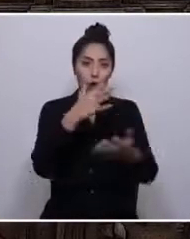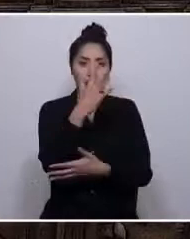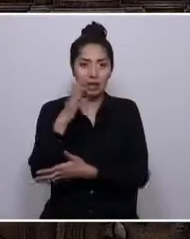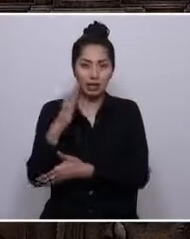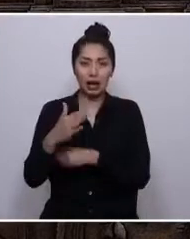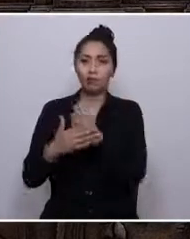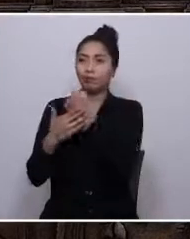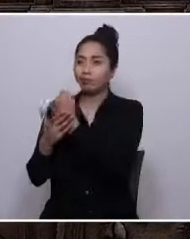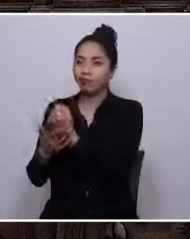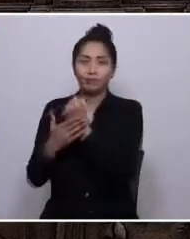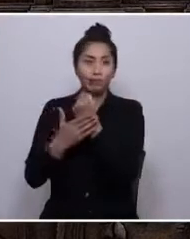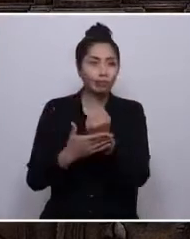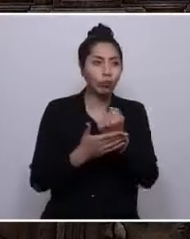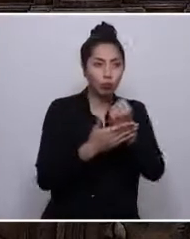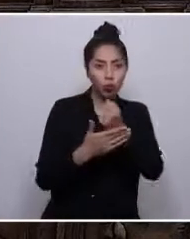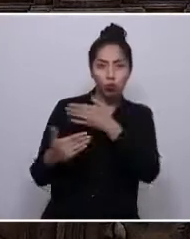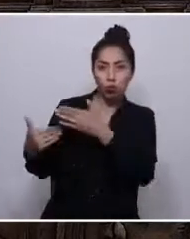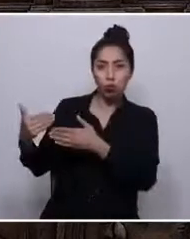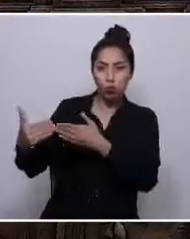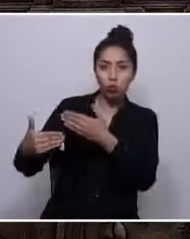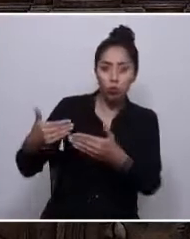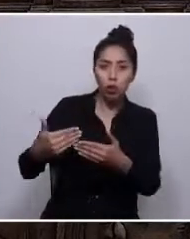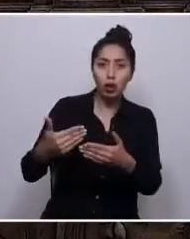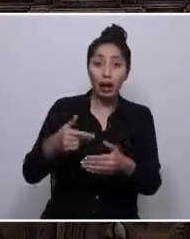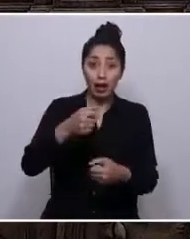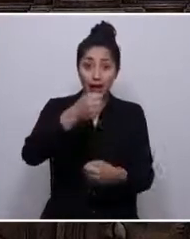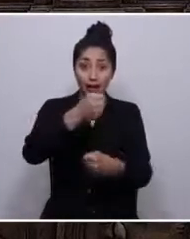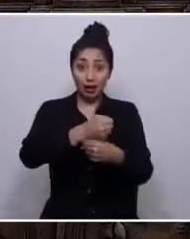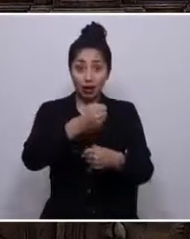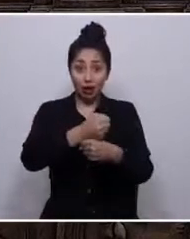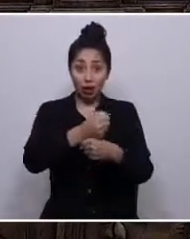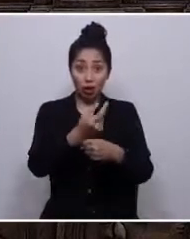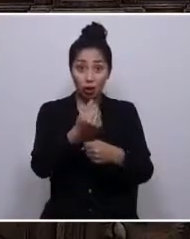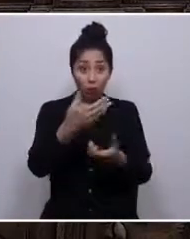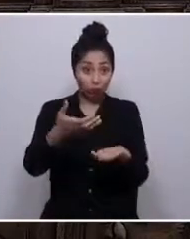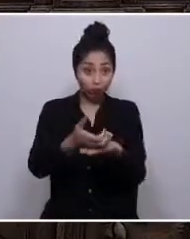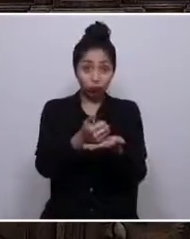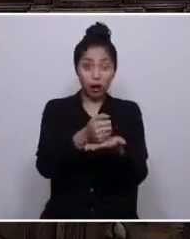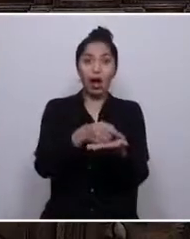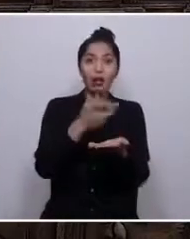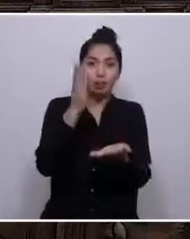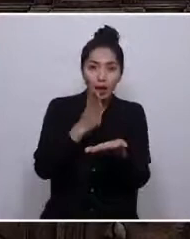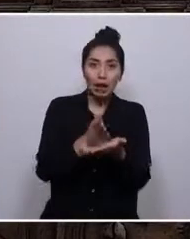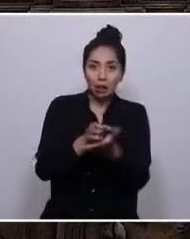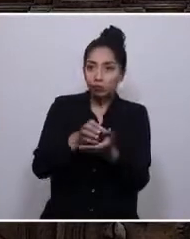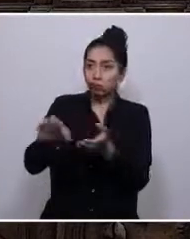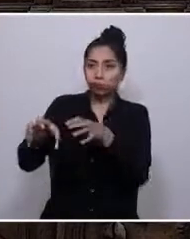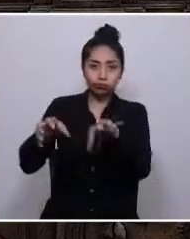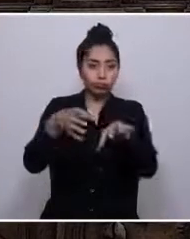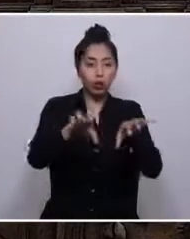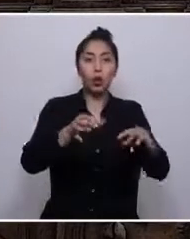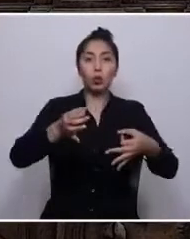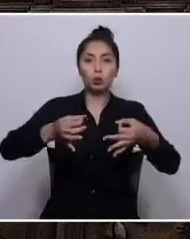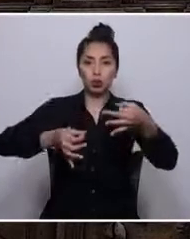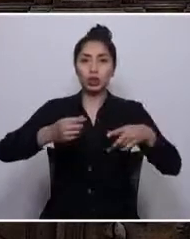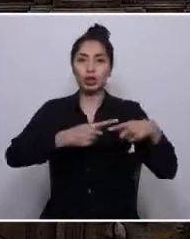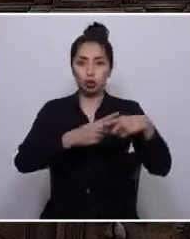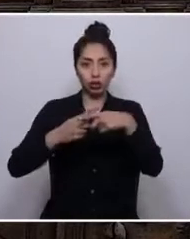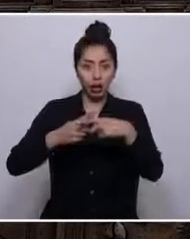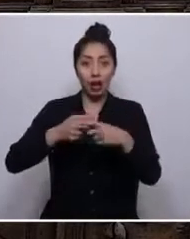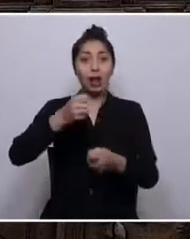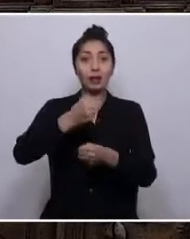intergeneracional, en el que los frutos del trabajo se distribuyan con justicia social, haciendo que el trabajo digno y los derechos